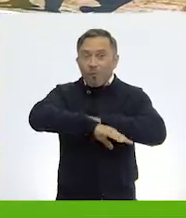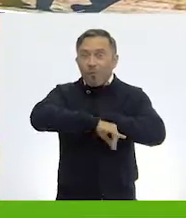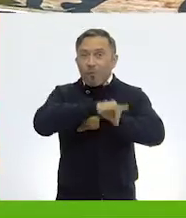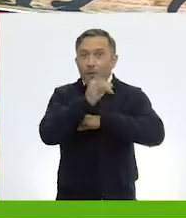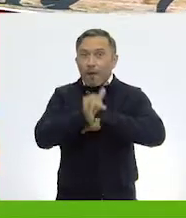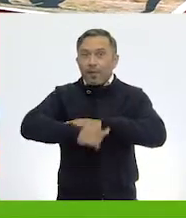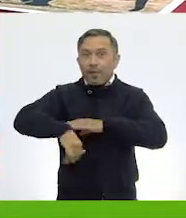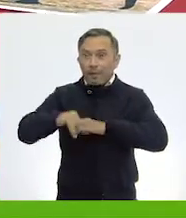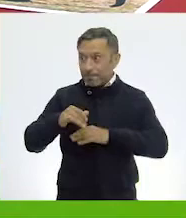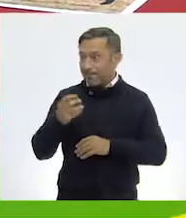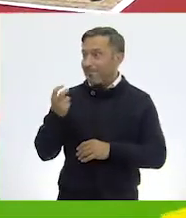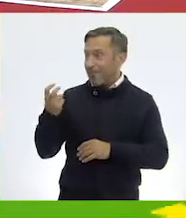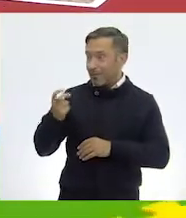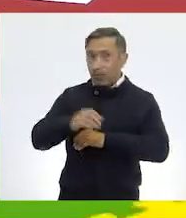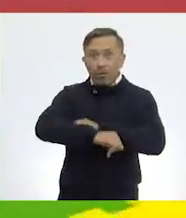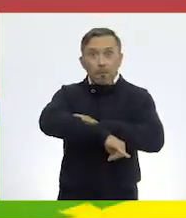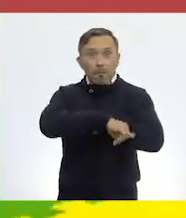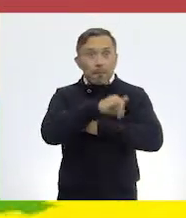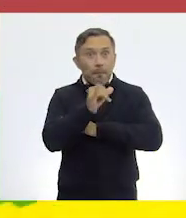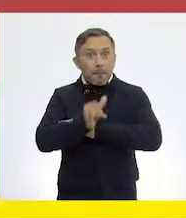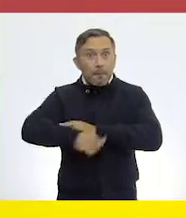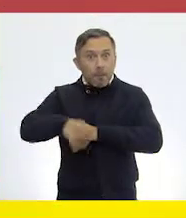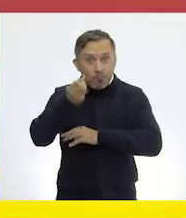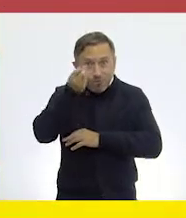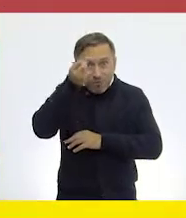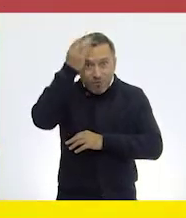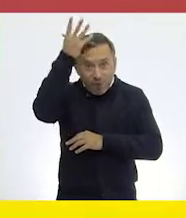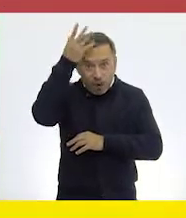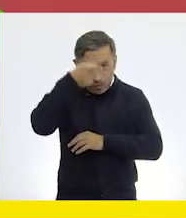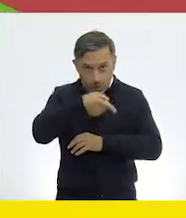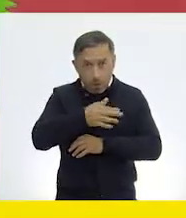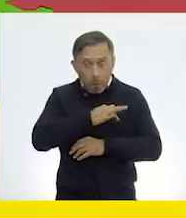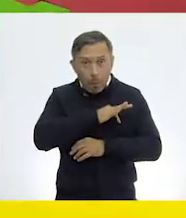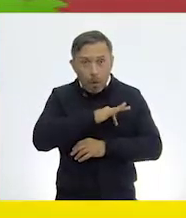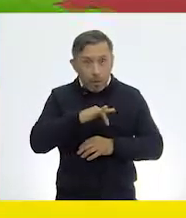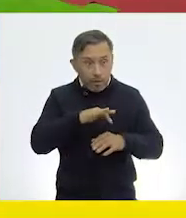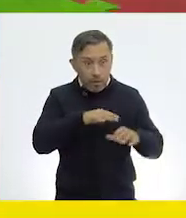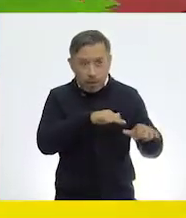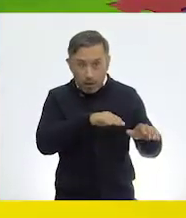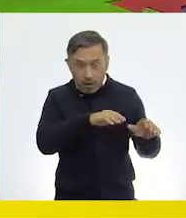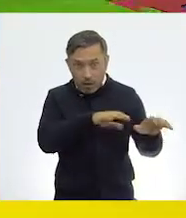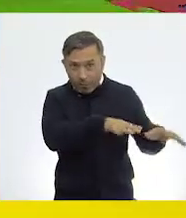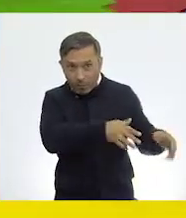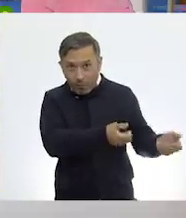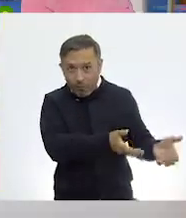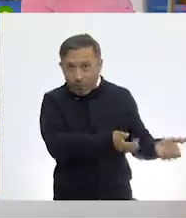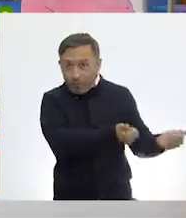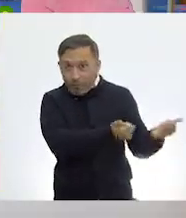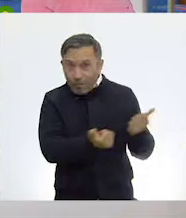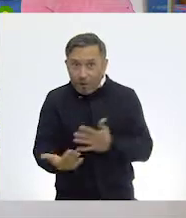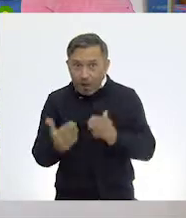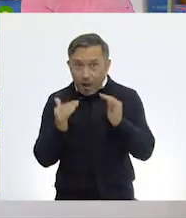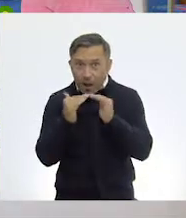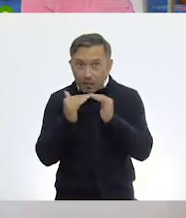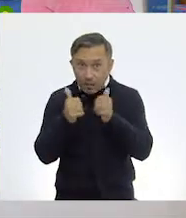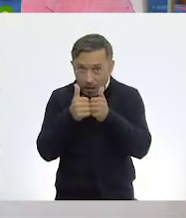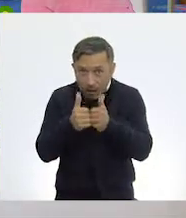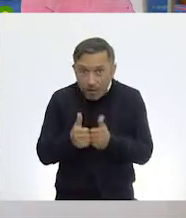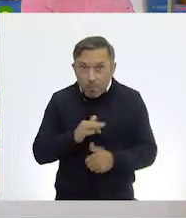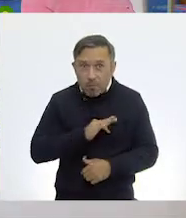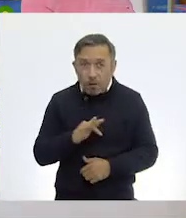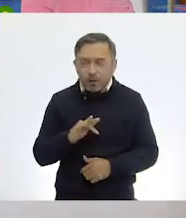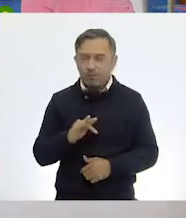¡Una ballena! Una ballena no puede estar en un cautiverio o que dependa directamente del ser humano. Mucho menos